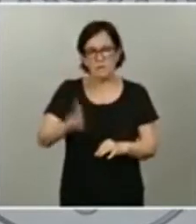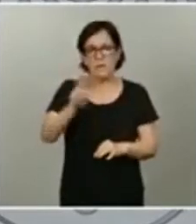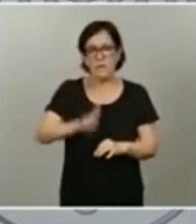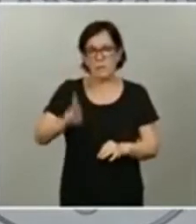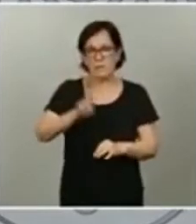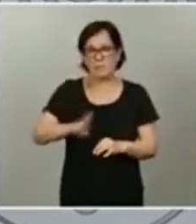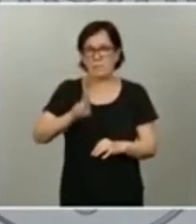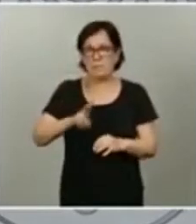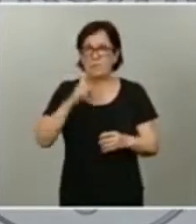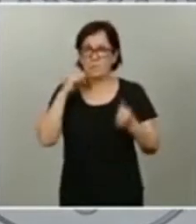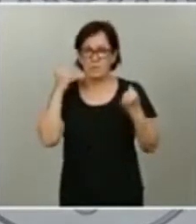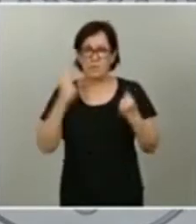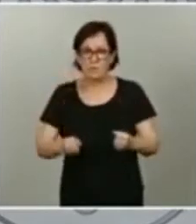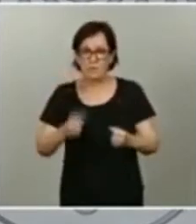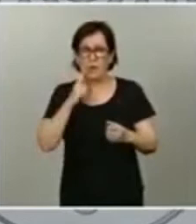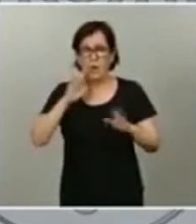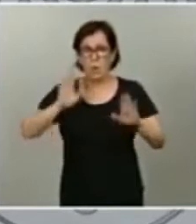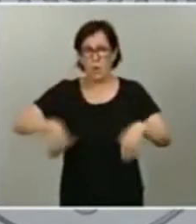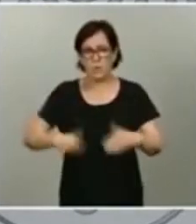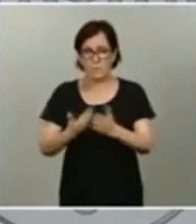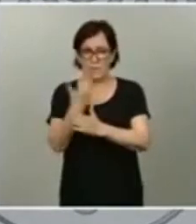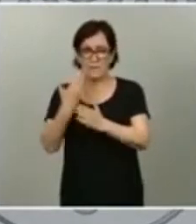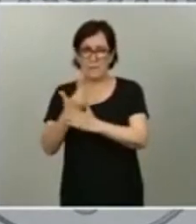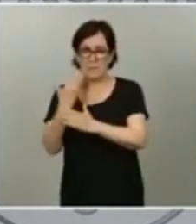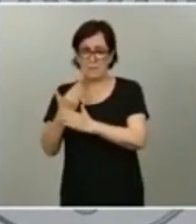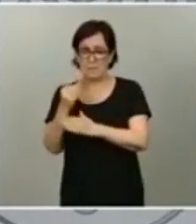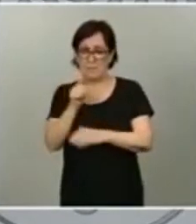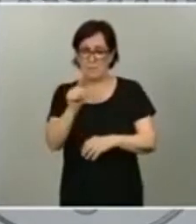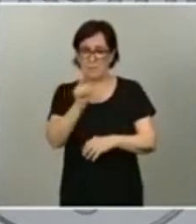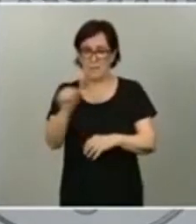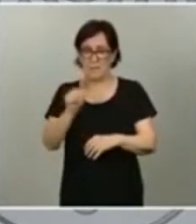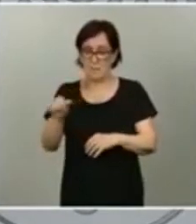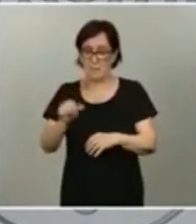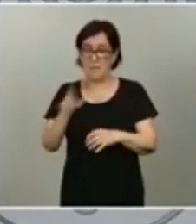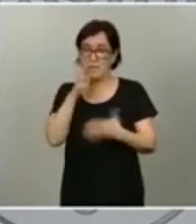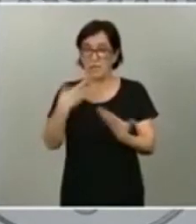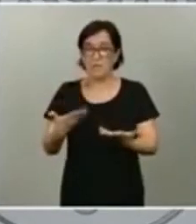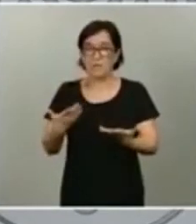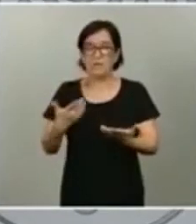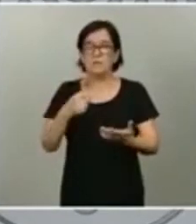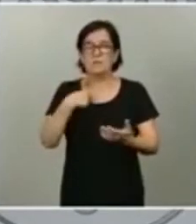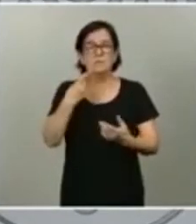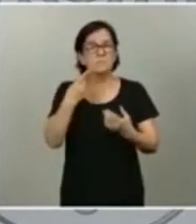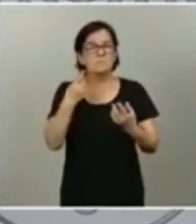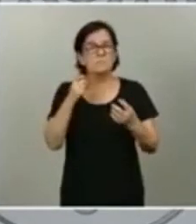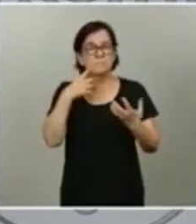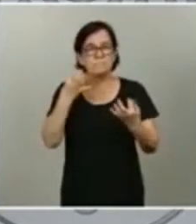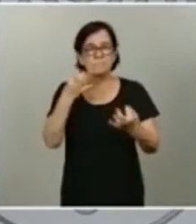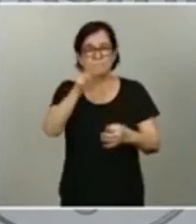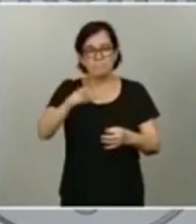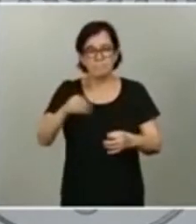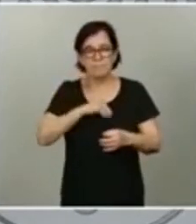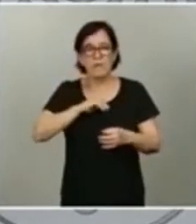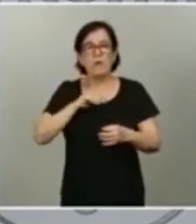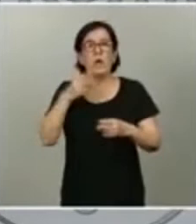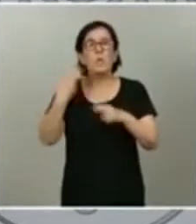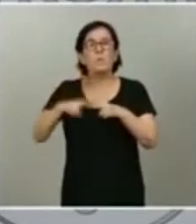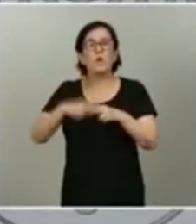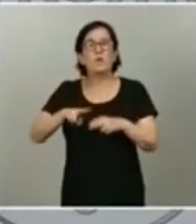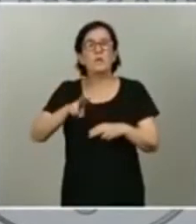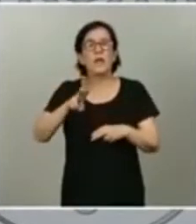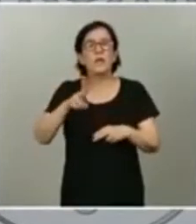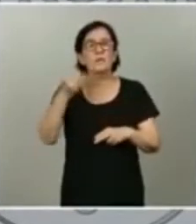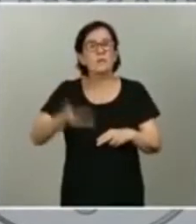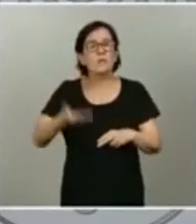intensa en las últimas semanas, es obvio que los españoles necesitan más política útil y también necesitan